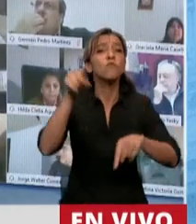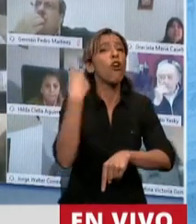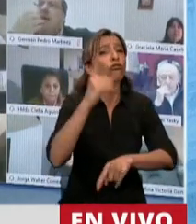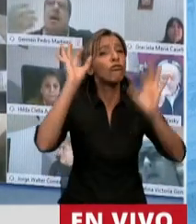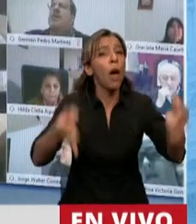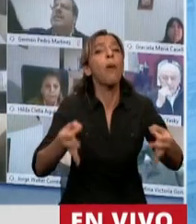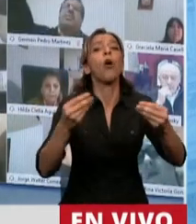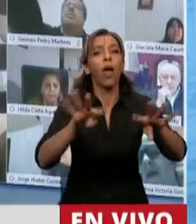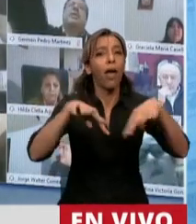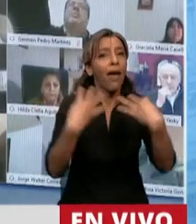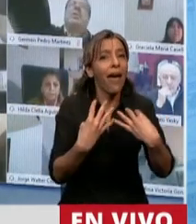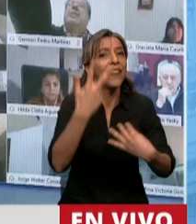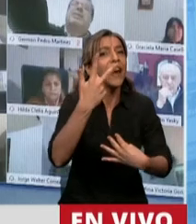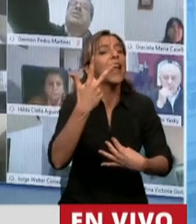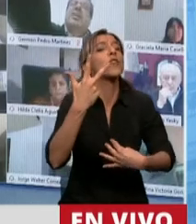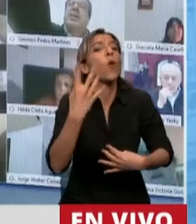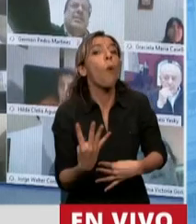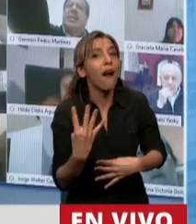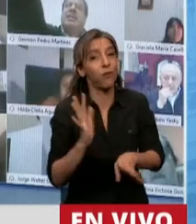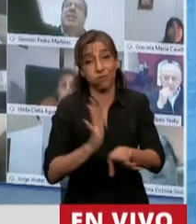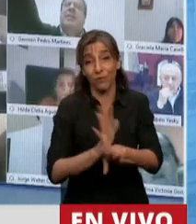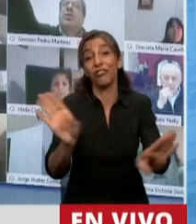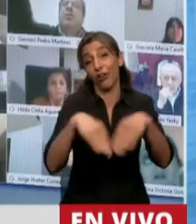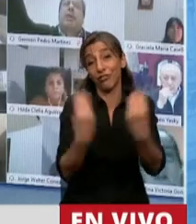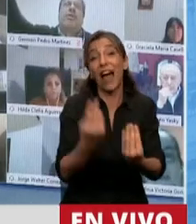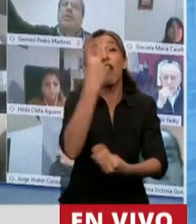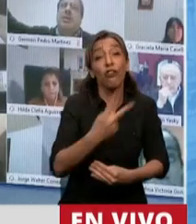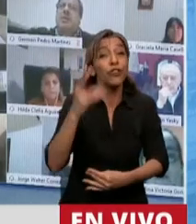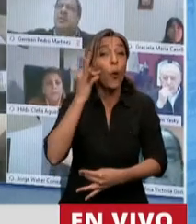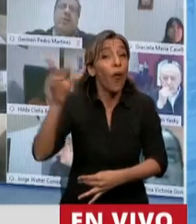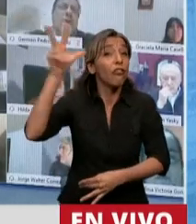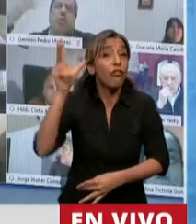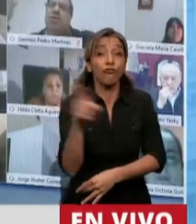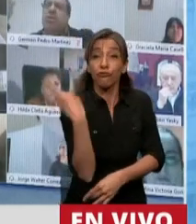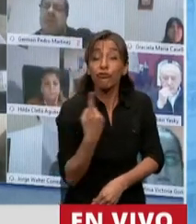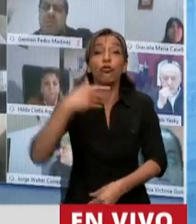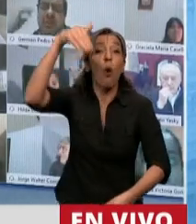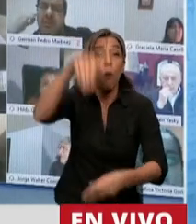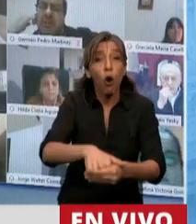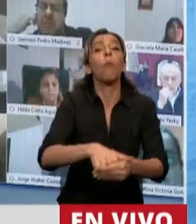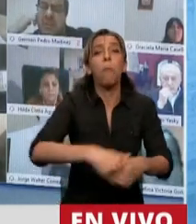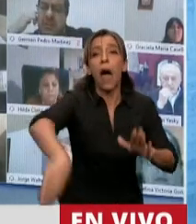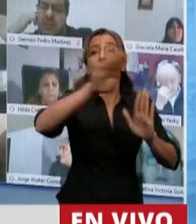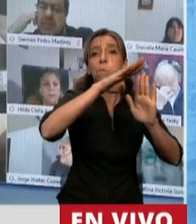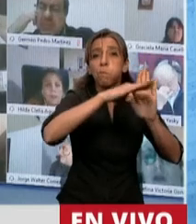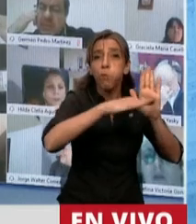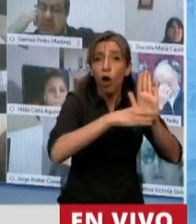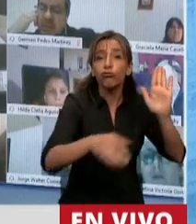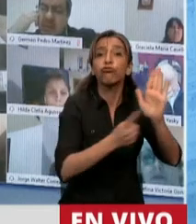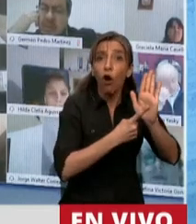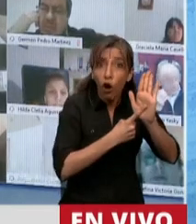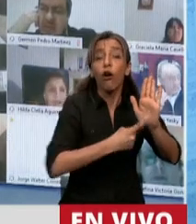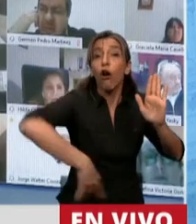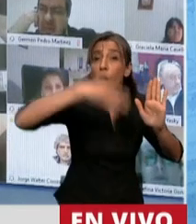de este cuerpo, 248 votos, acordamos un protocolo cuya regla de renovación es el consenso.